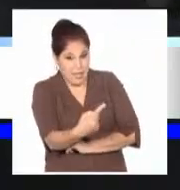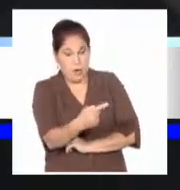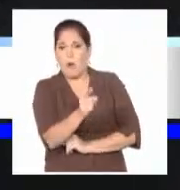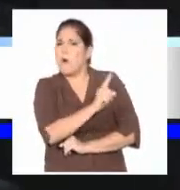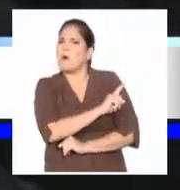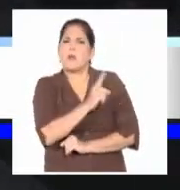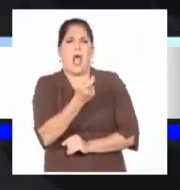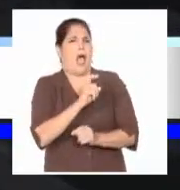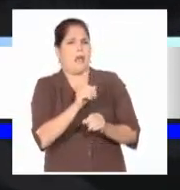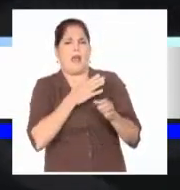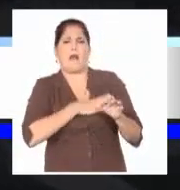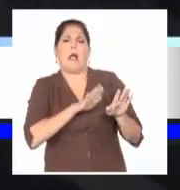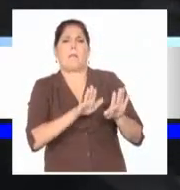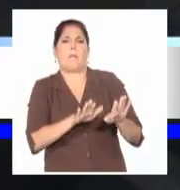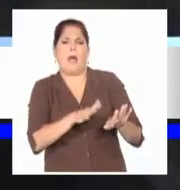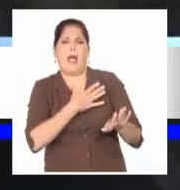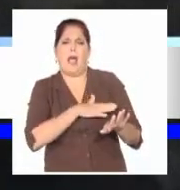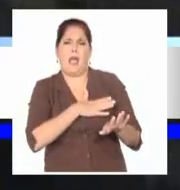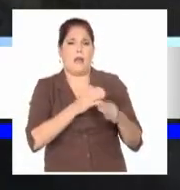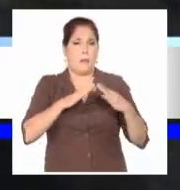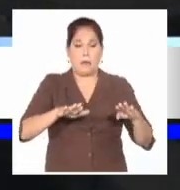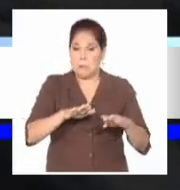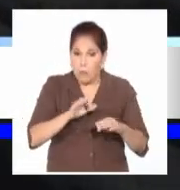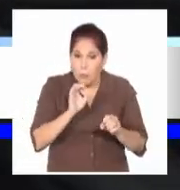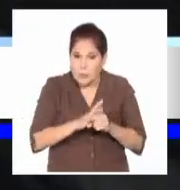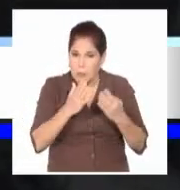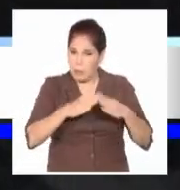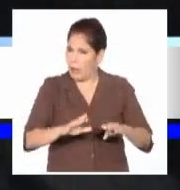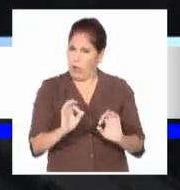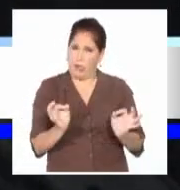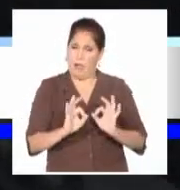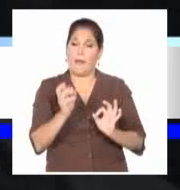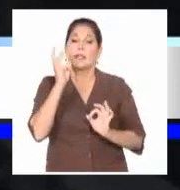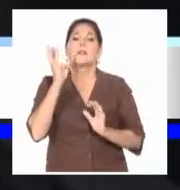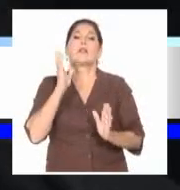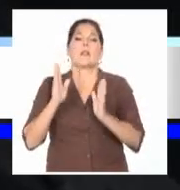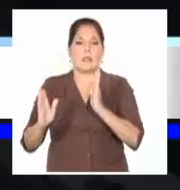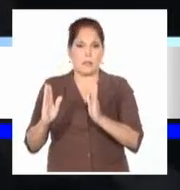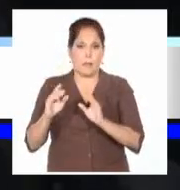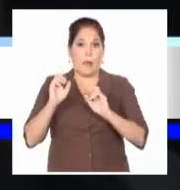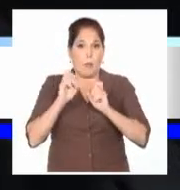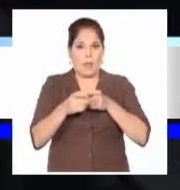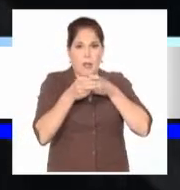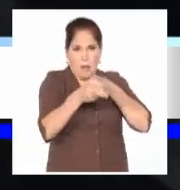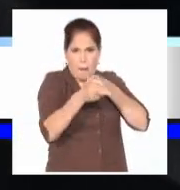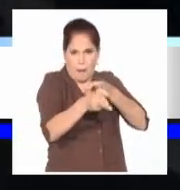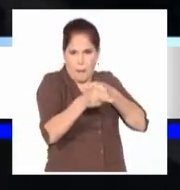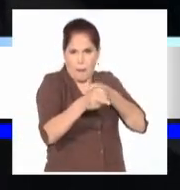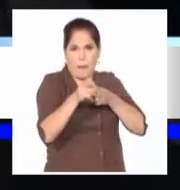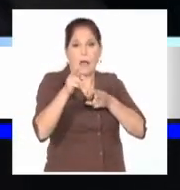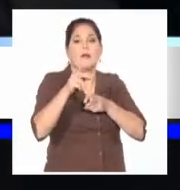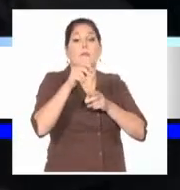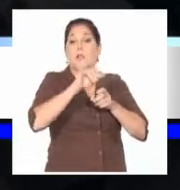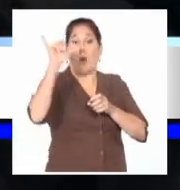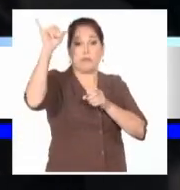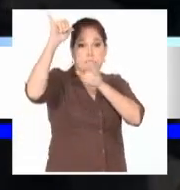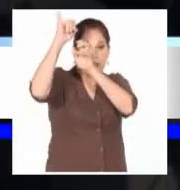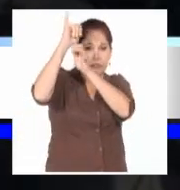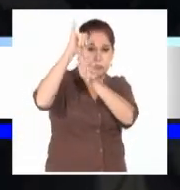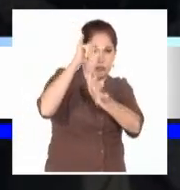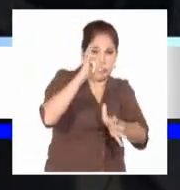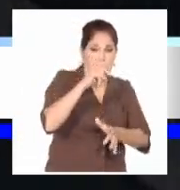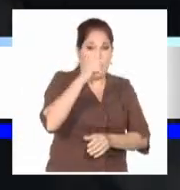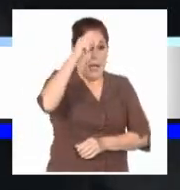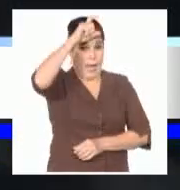cualquier tregua con Hamas y anunció el inicio de la tercera fase de la operación Espadas de Hierro. El jefe del Servicio Egipcio de